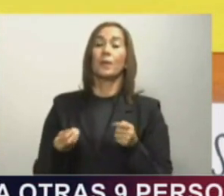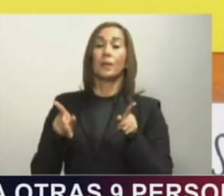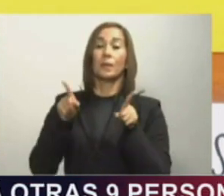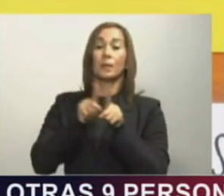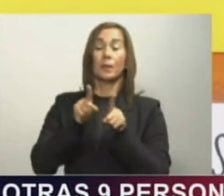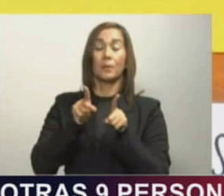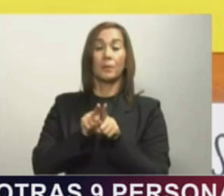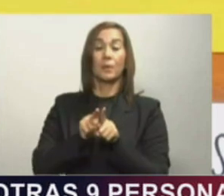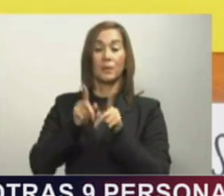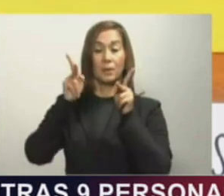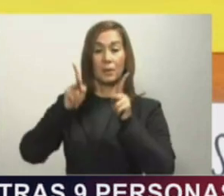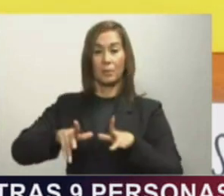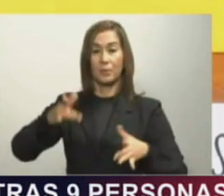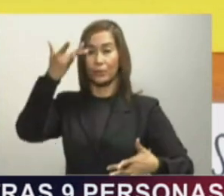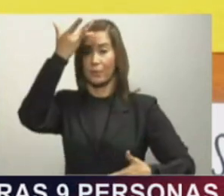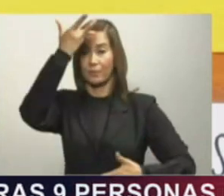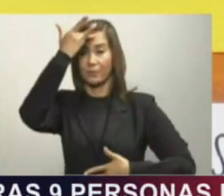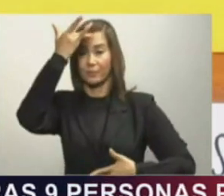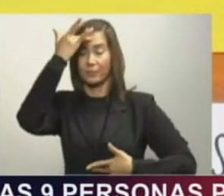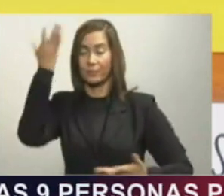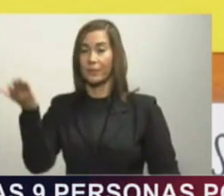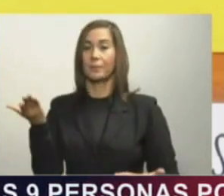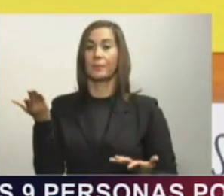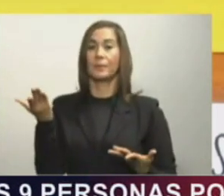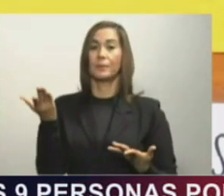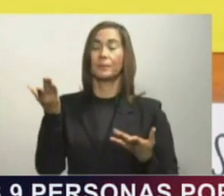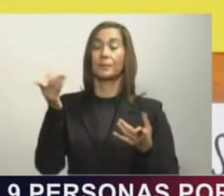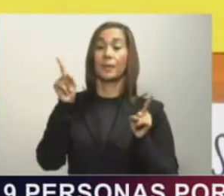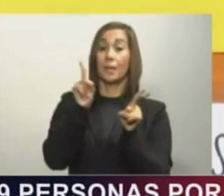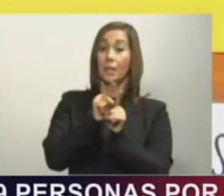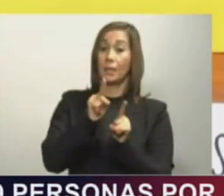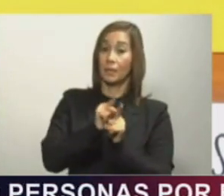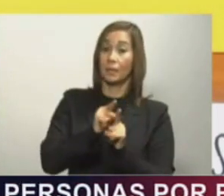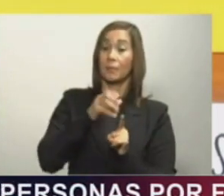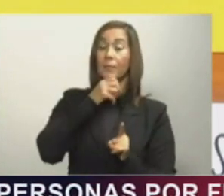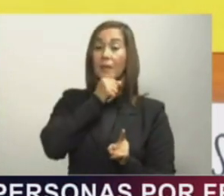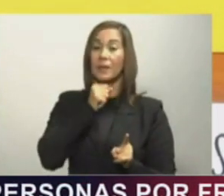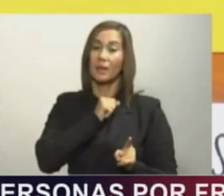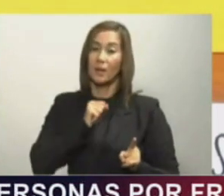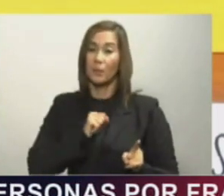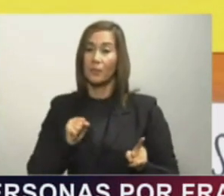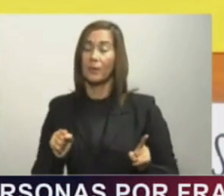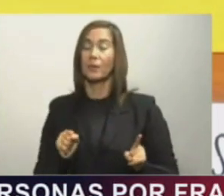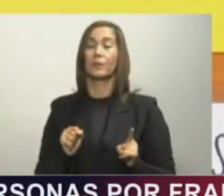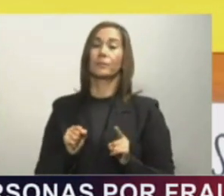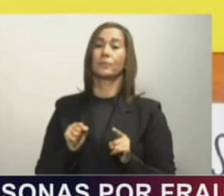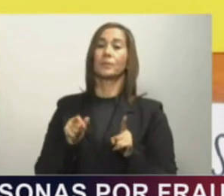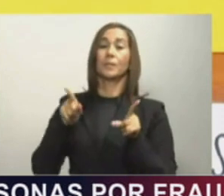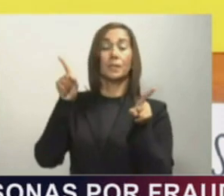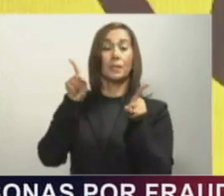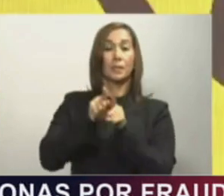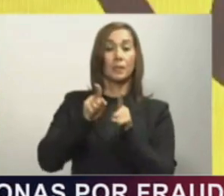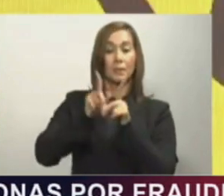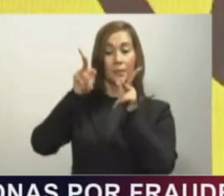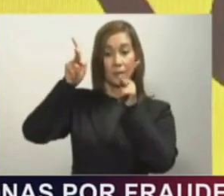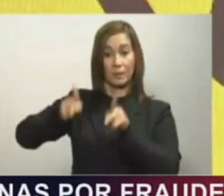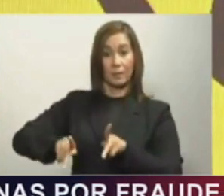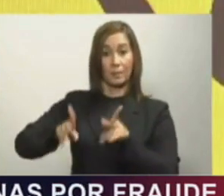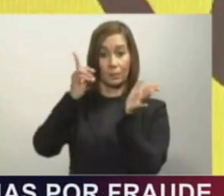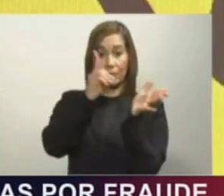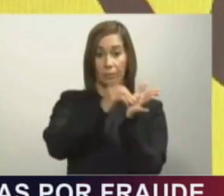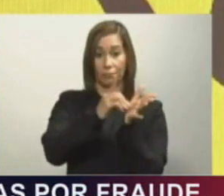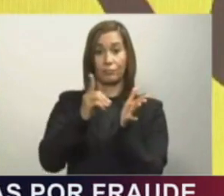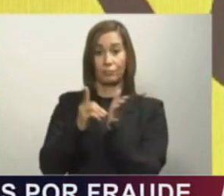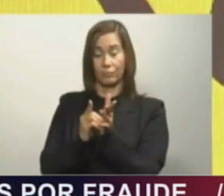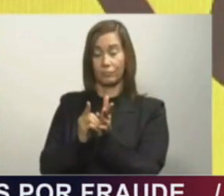enfermedades catastróficas, los adultos mayores o las personas con alguna discapacidad. Nuestro gobierno